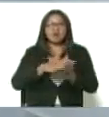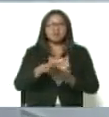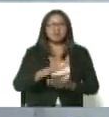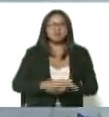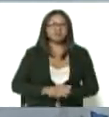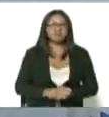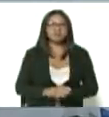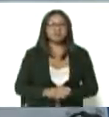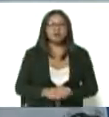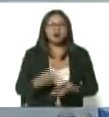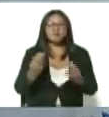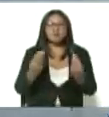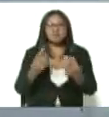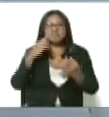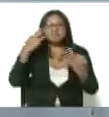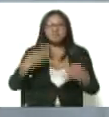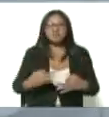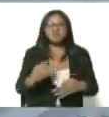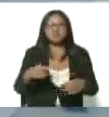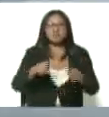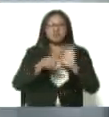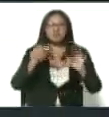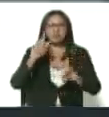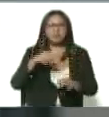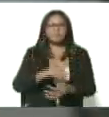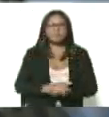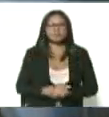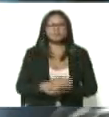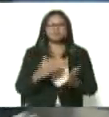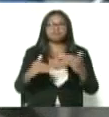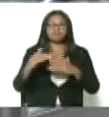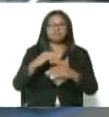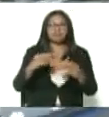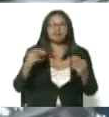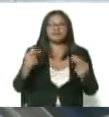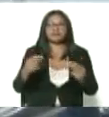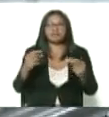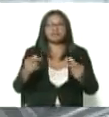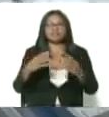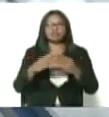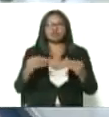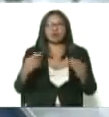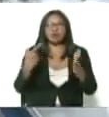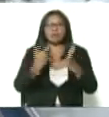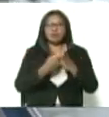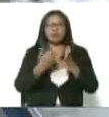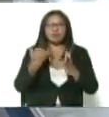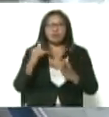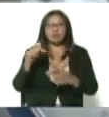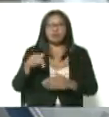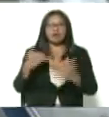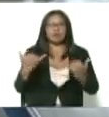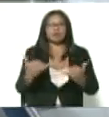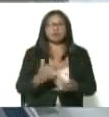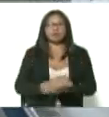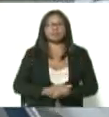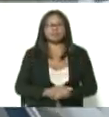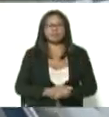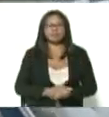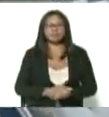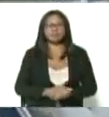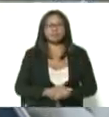muy segura y además con la mayor eficacia de todas las vacunas que existen en el mercado de la Sputnik V